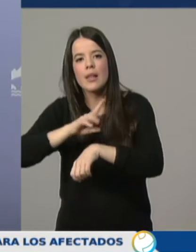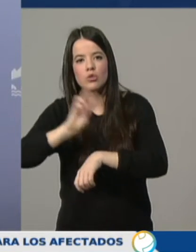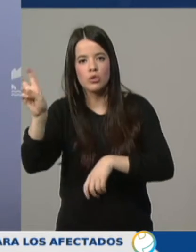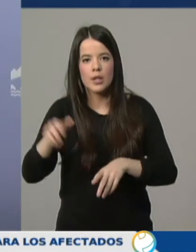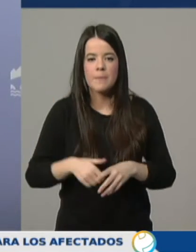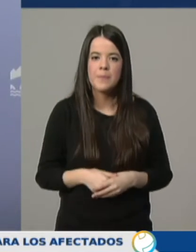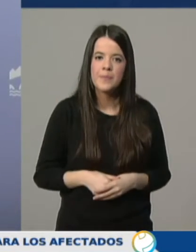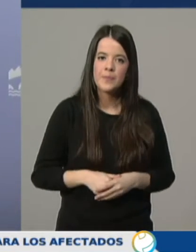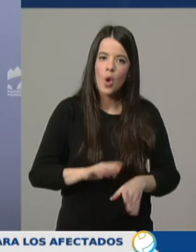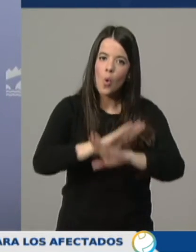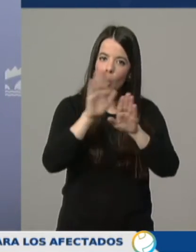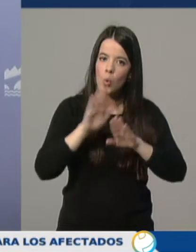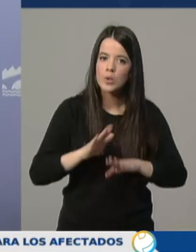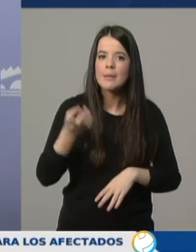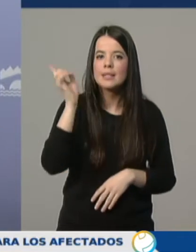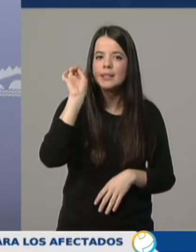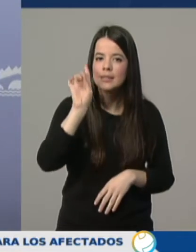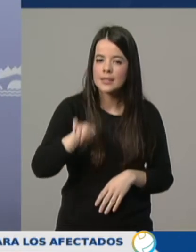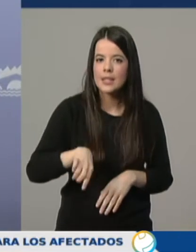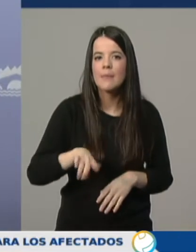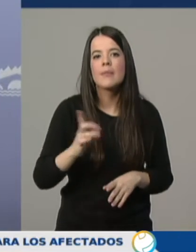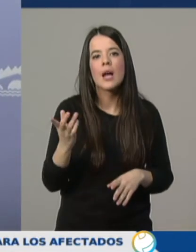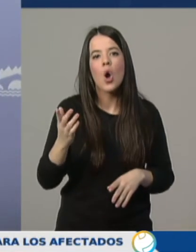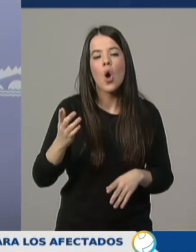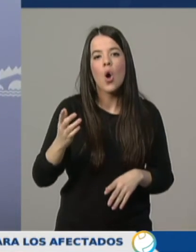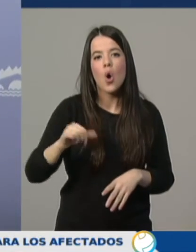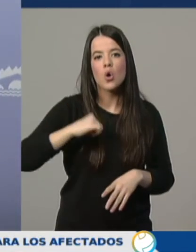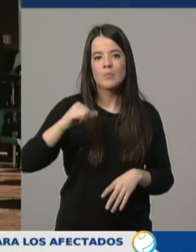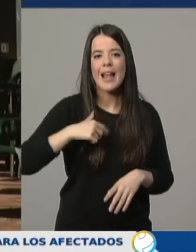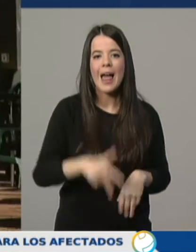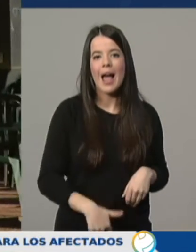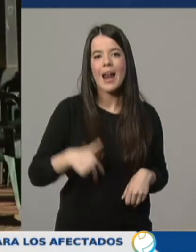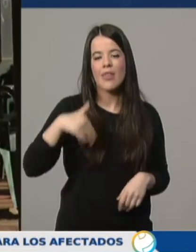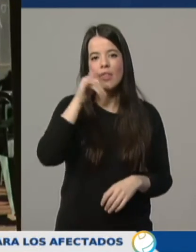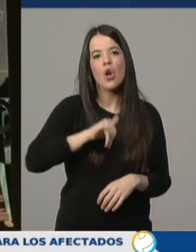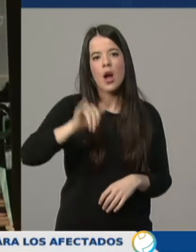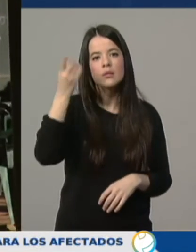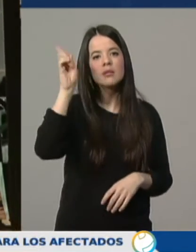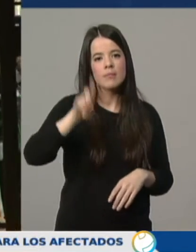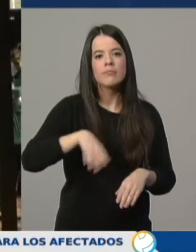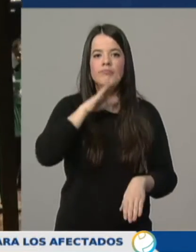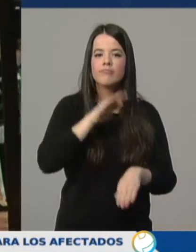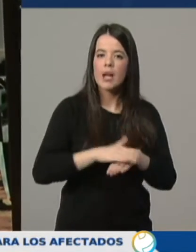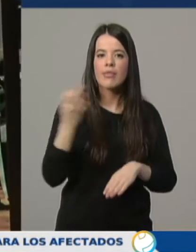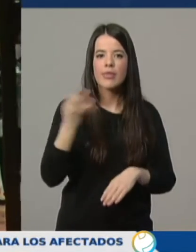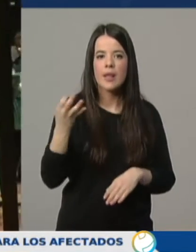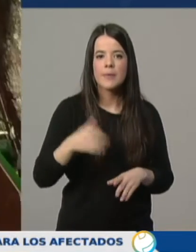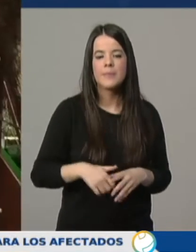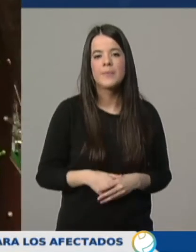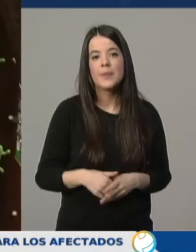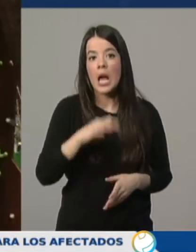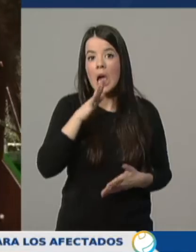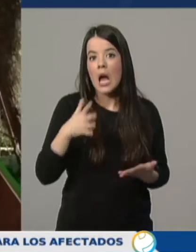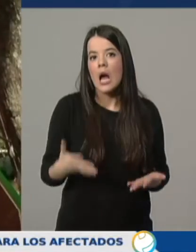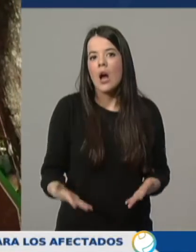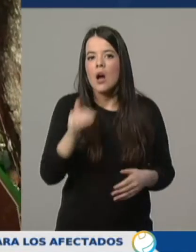a esta medida se sumará también el Hospital General de La Rioja. La consejera de Salud ha señalado que la comunidad está tomando